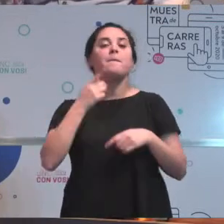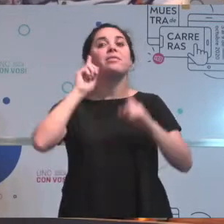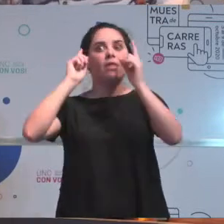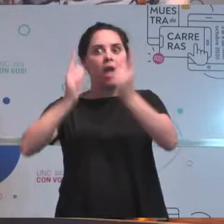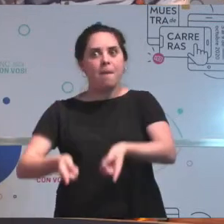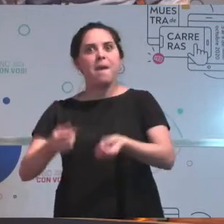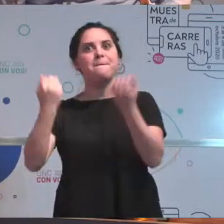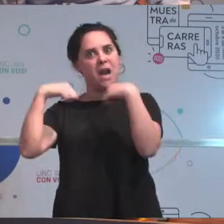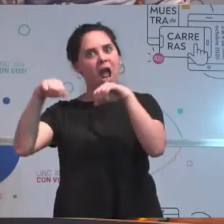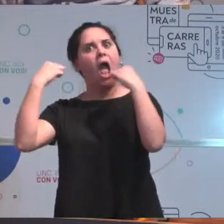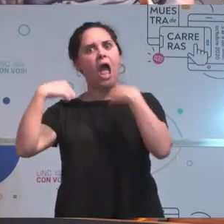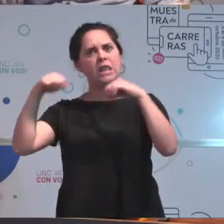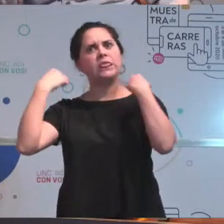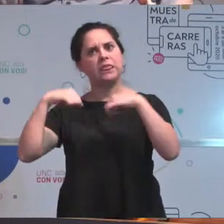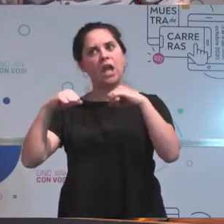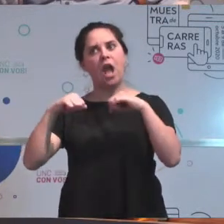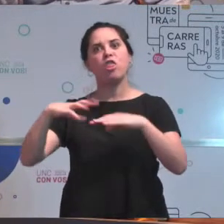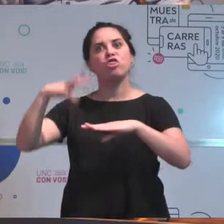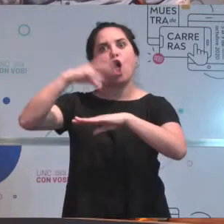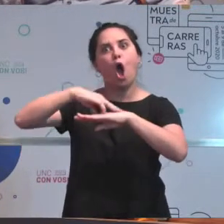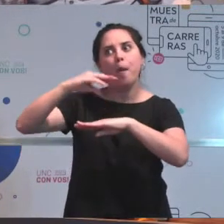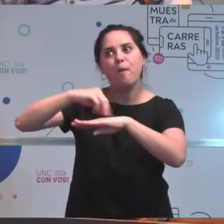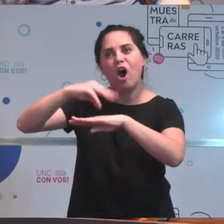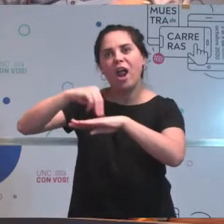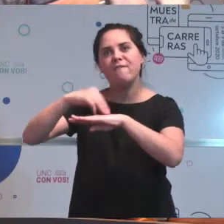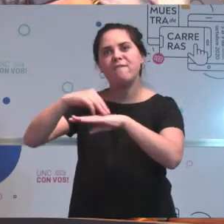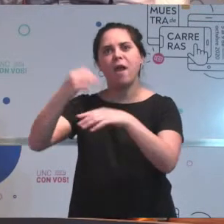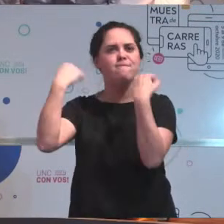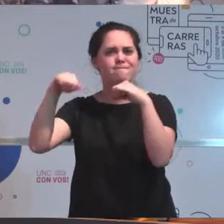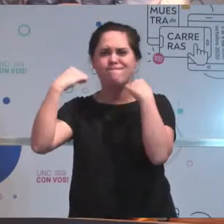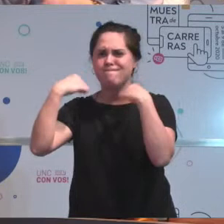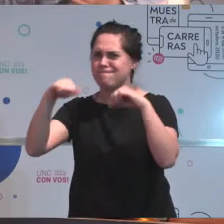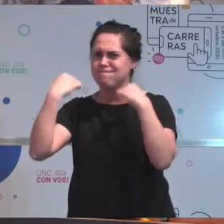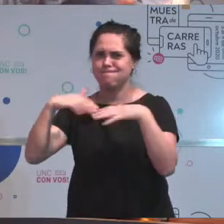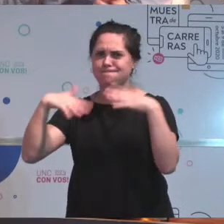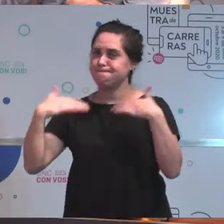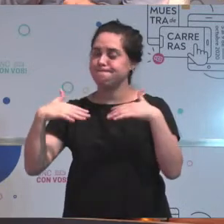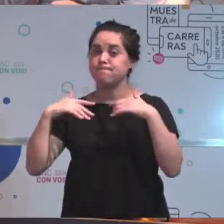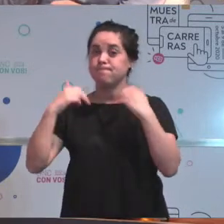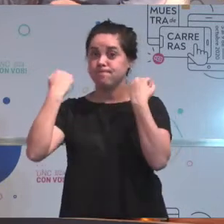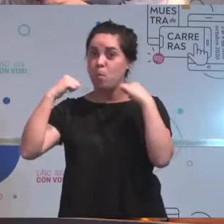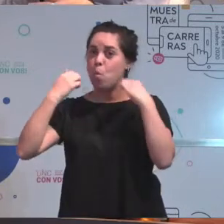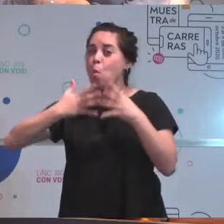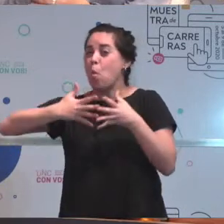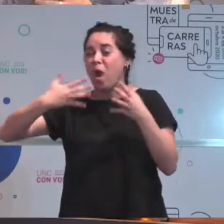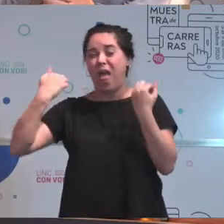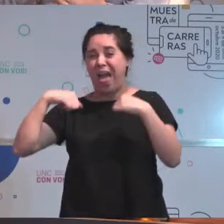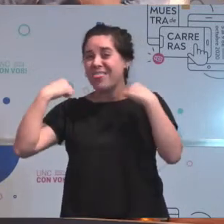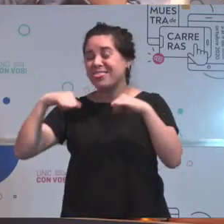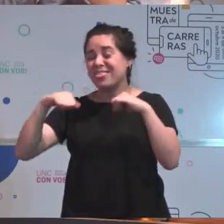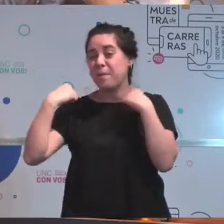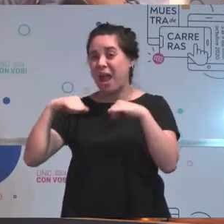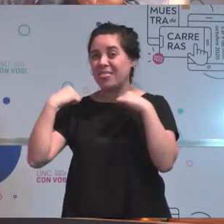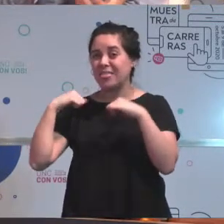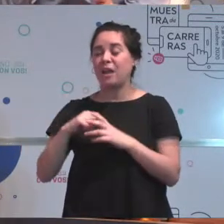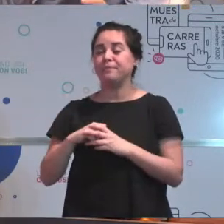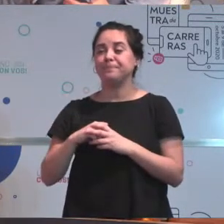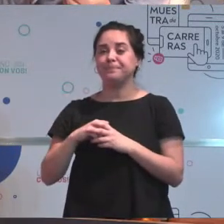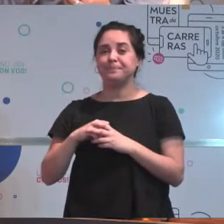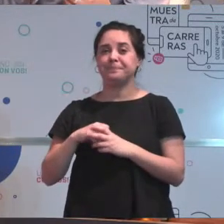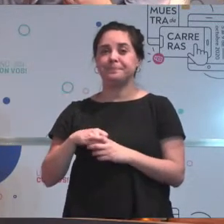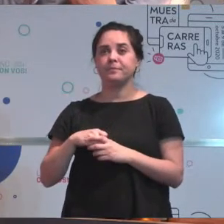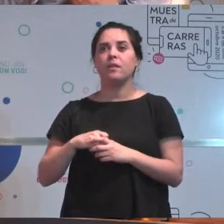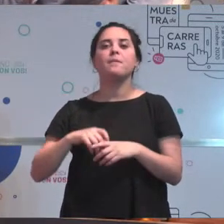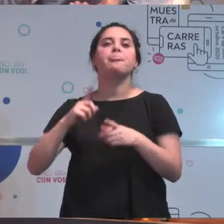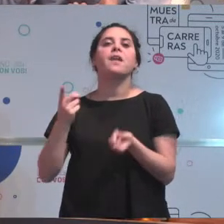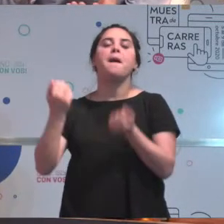o en mi caso, el sistema de información territorial, tiene una parte práctica que digamos que es muy grande. Y en realidad, por